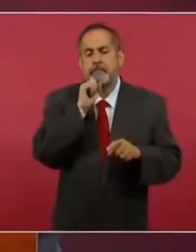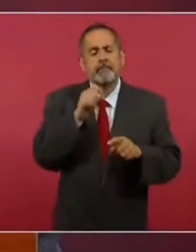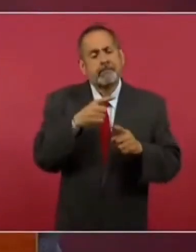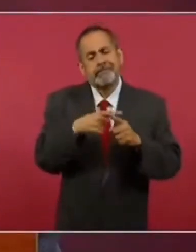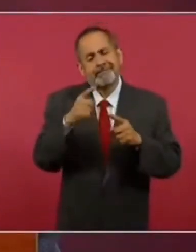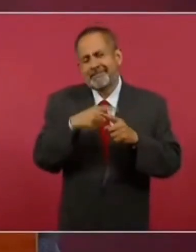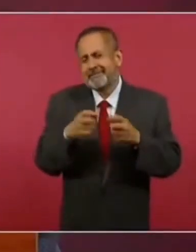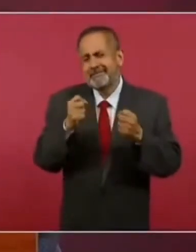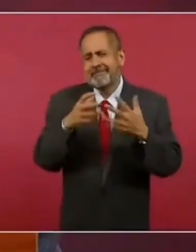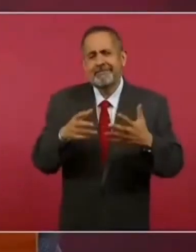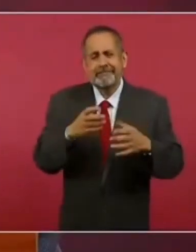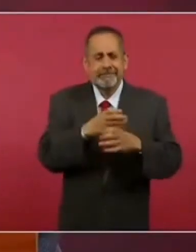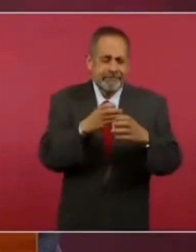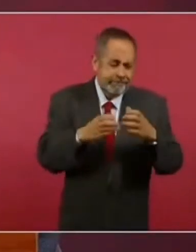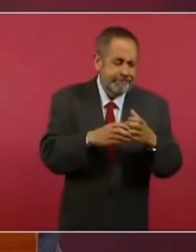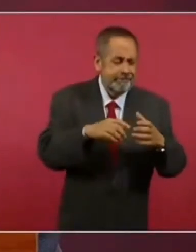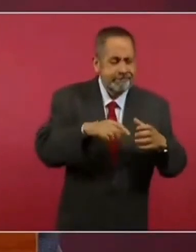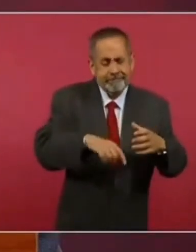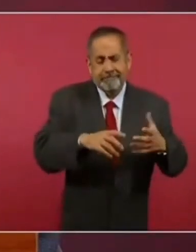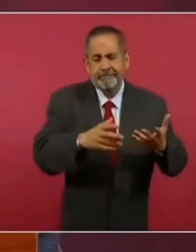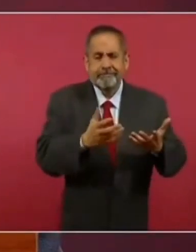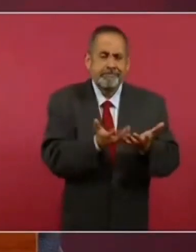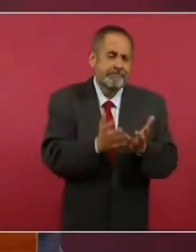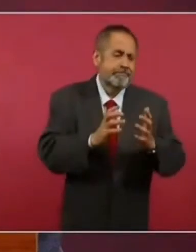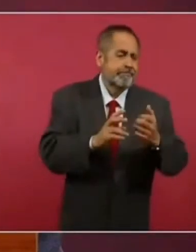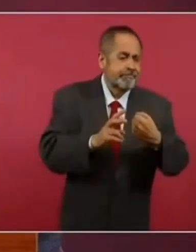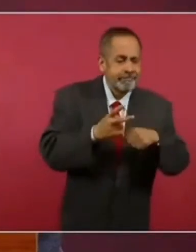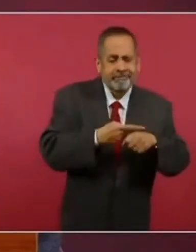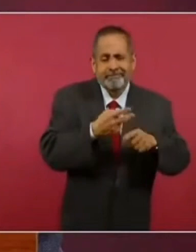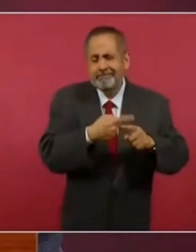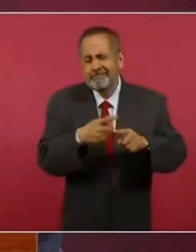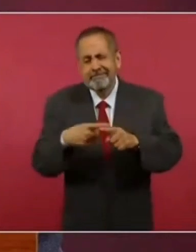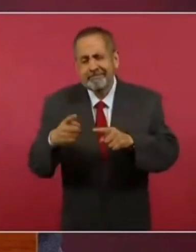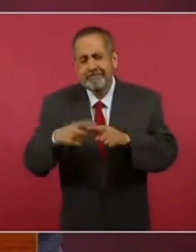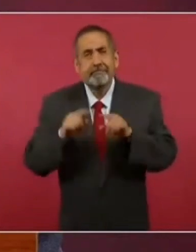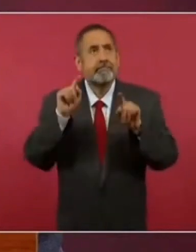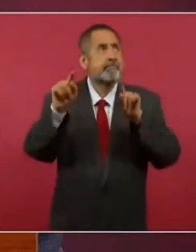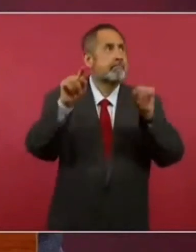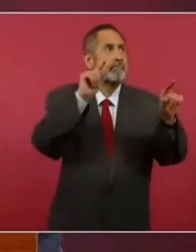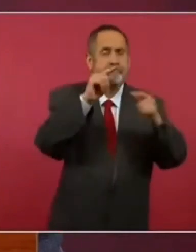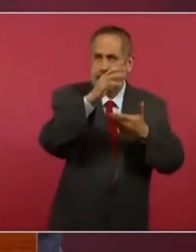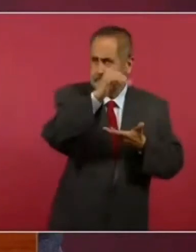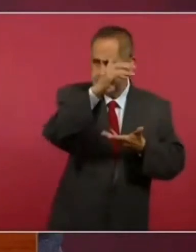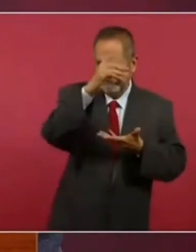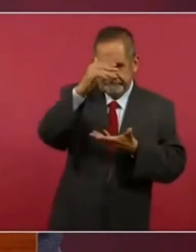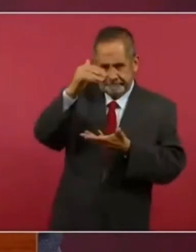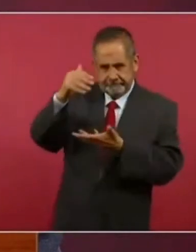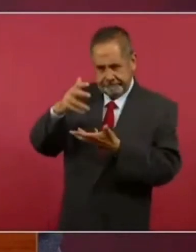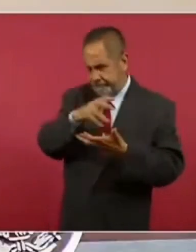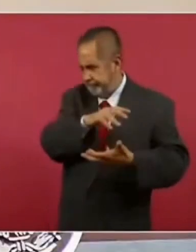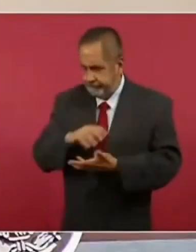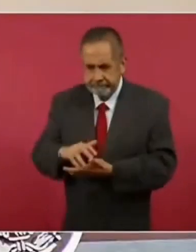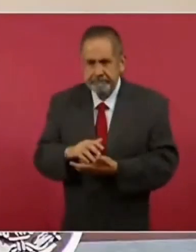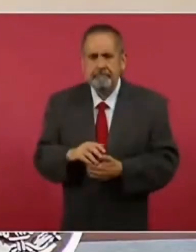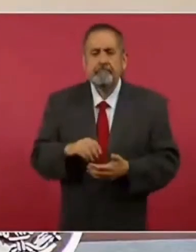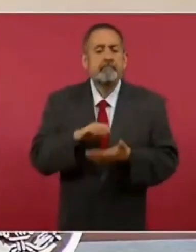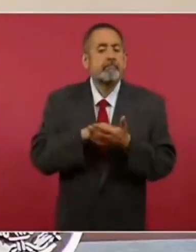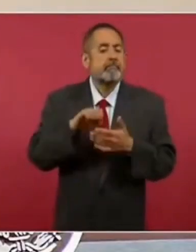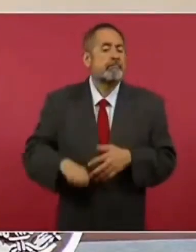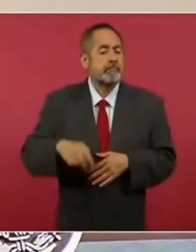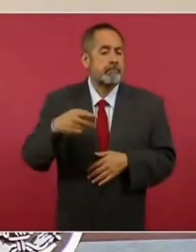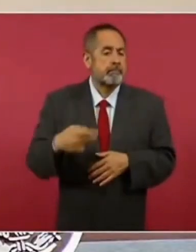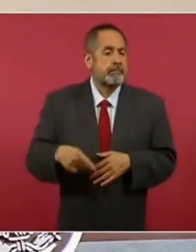cantidad de piezas de diversos lugares. En el caso de la relación con el gobierno de Italia,